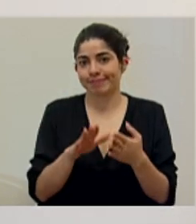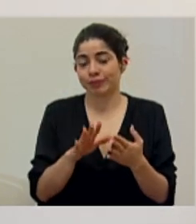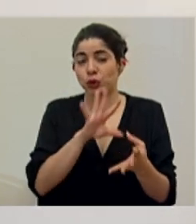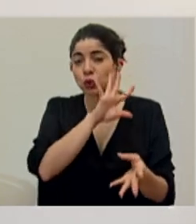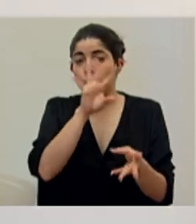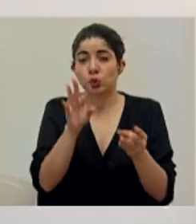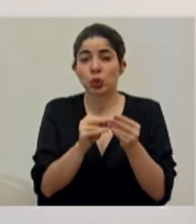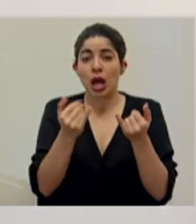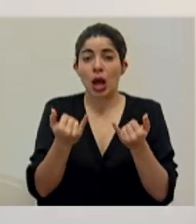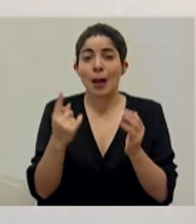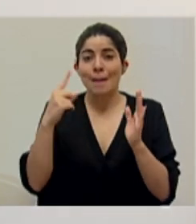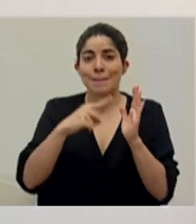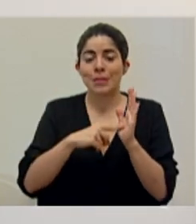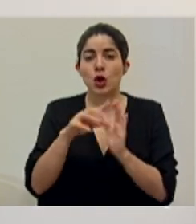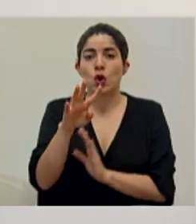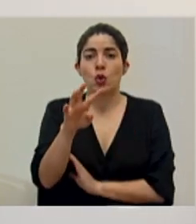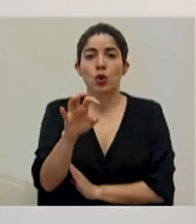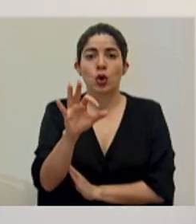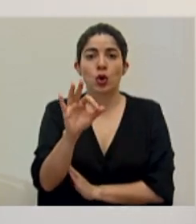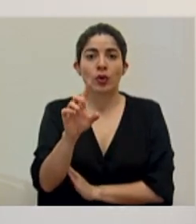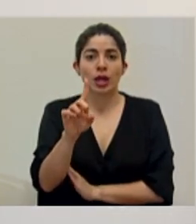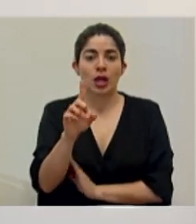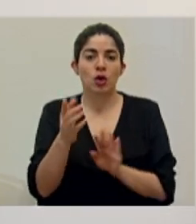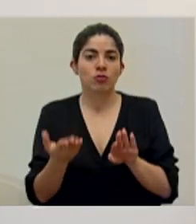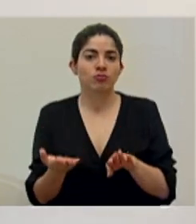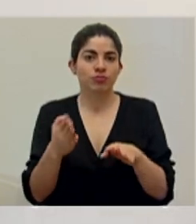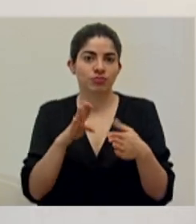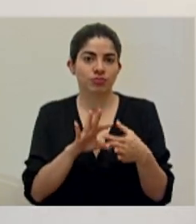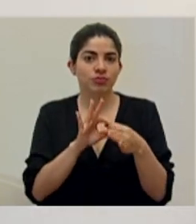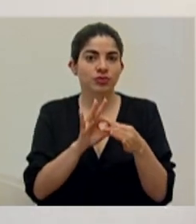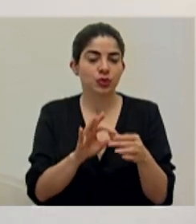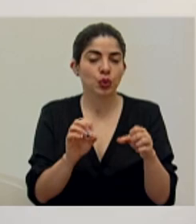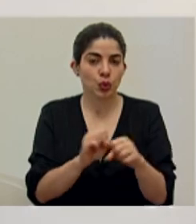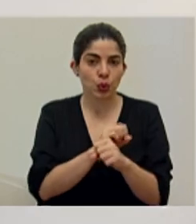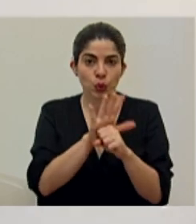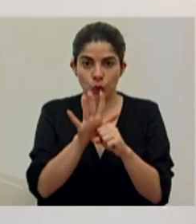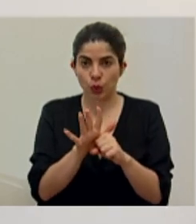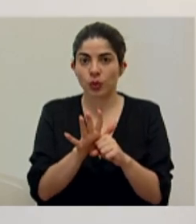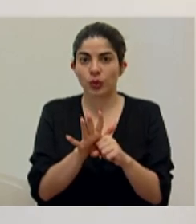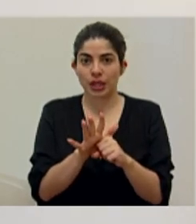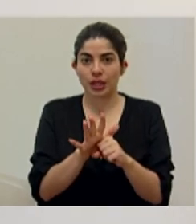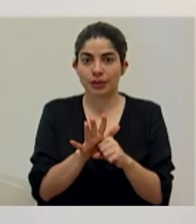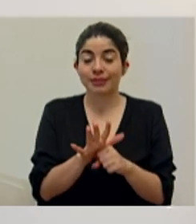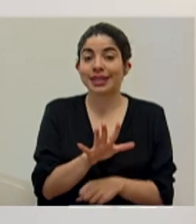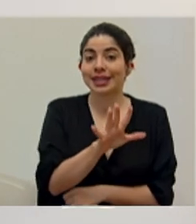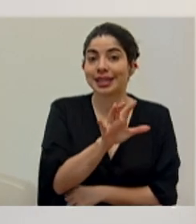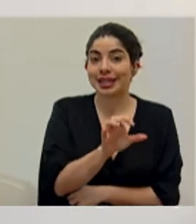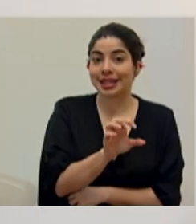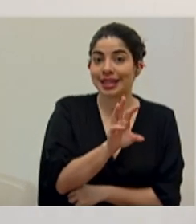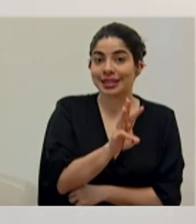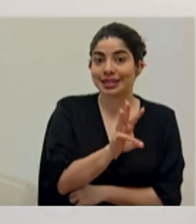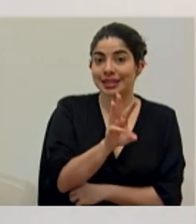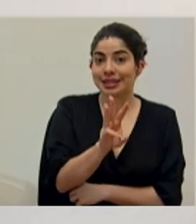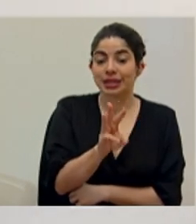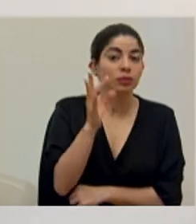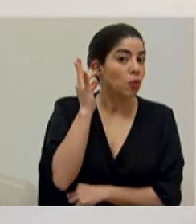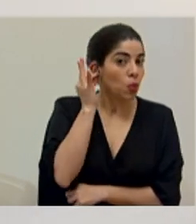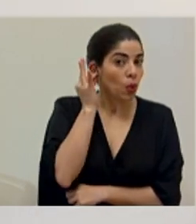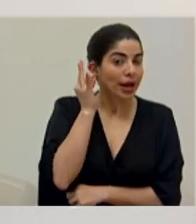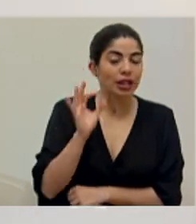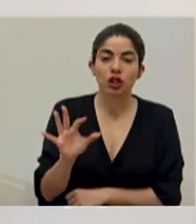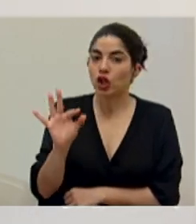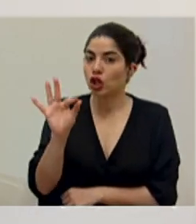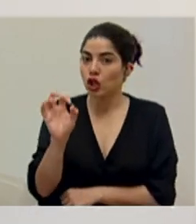1,491 decesos relacionados con COVID-19, 566 mujeres y